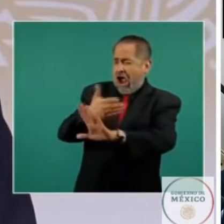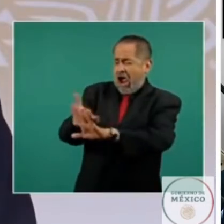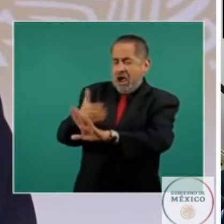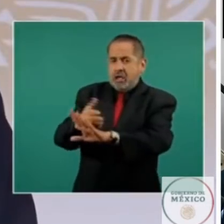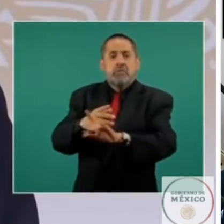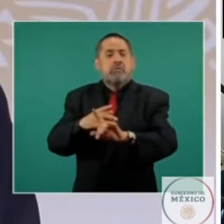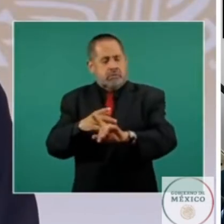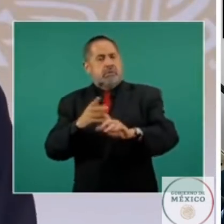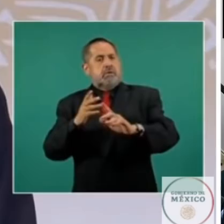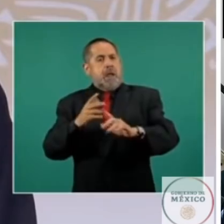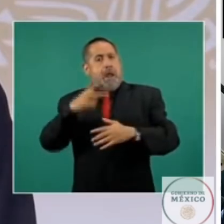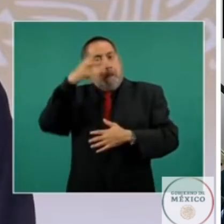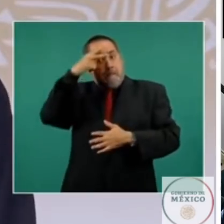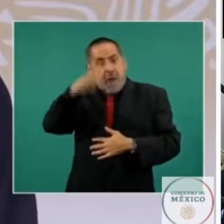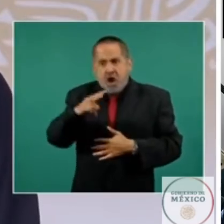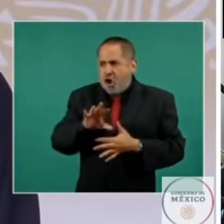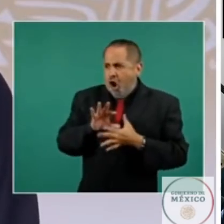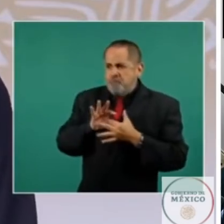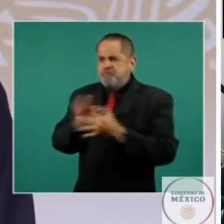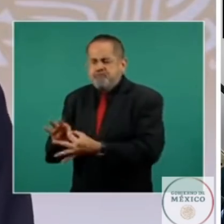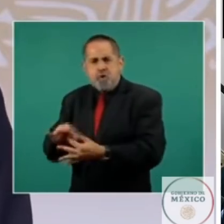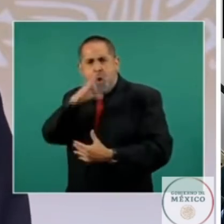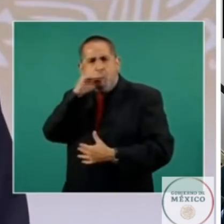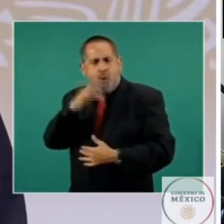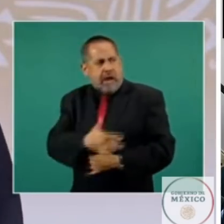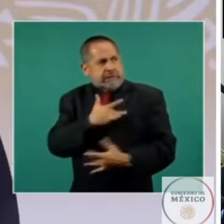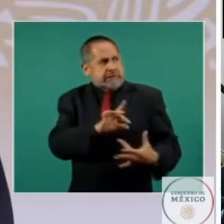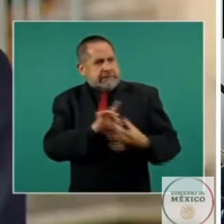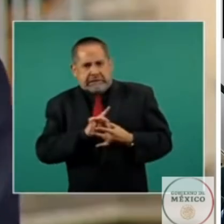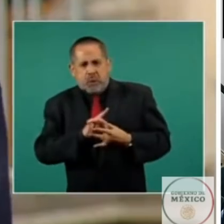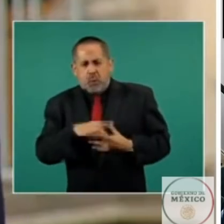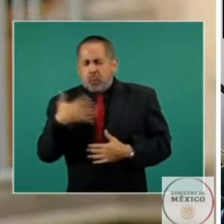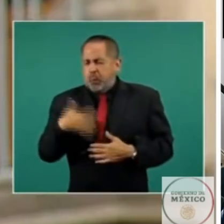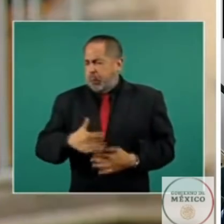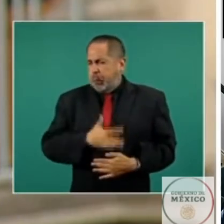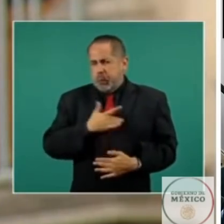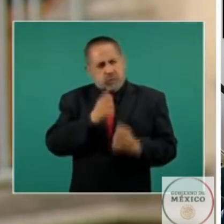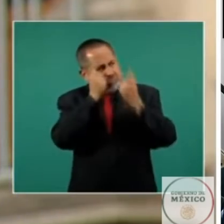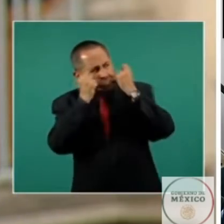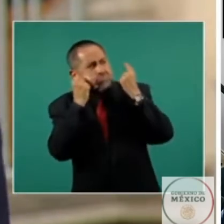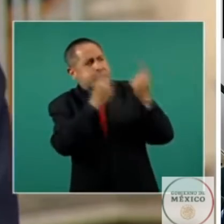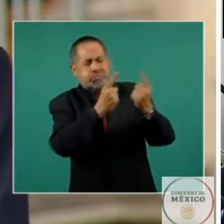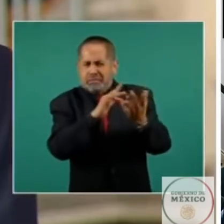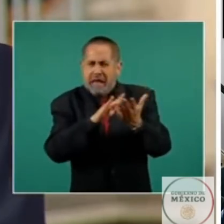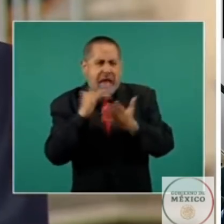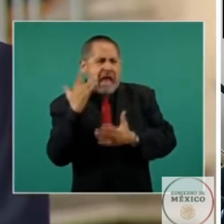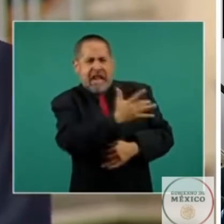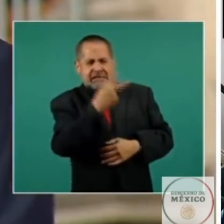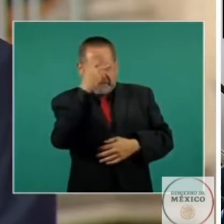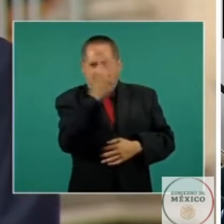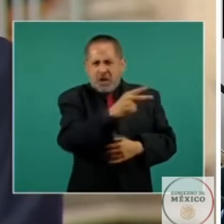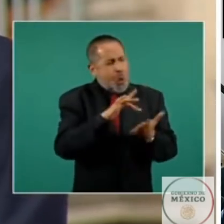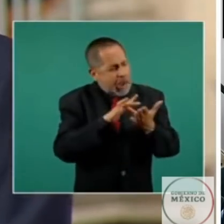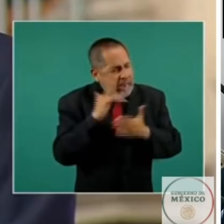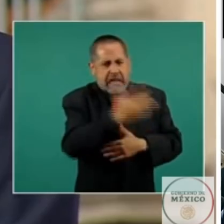solidaridad de México con Cuba ha despertado en nuestro pueblo una mayor admiración y el agradecimiento más